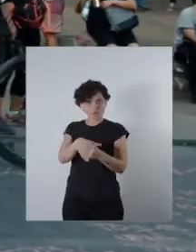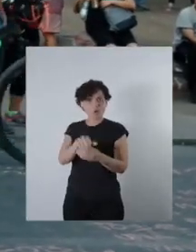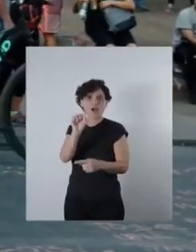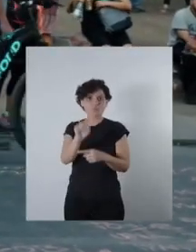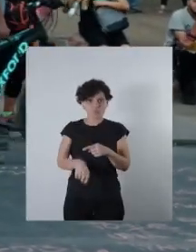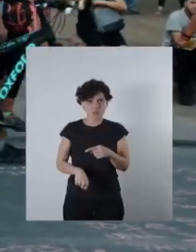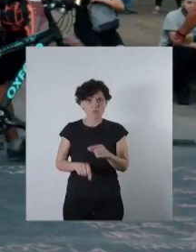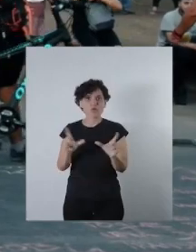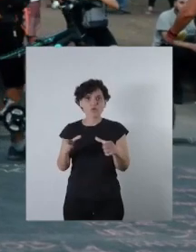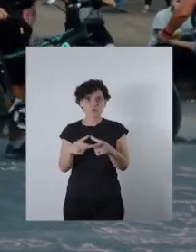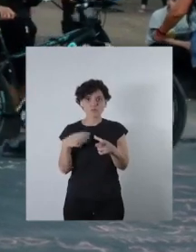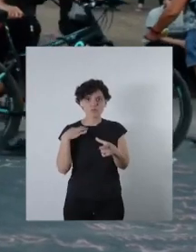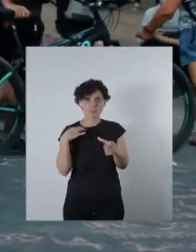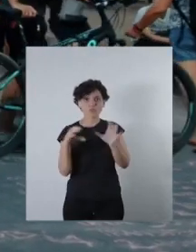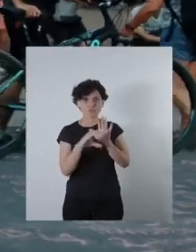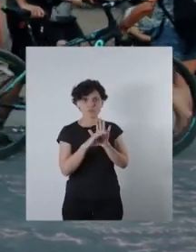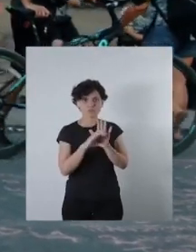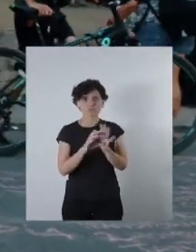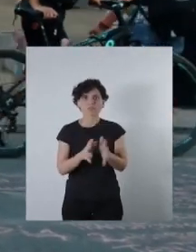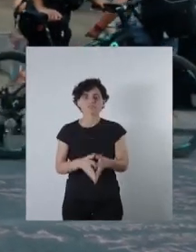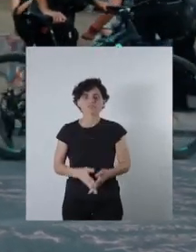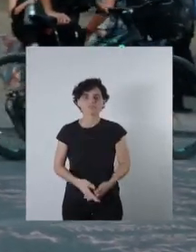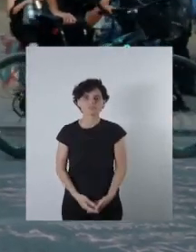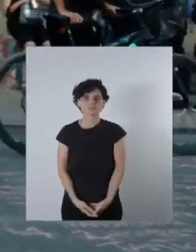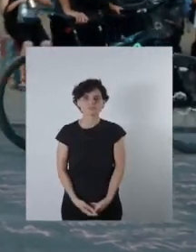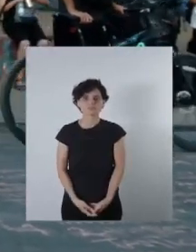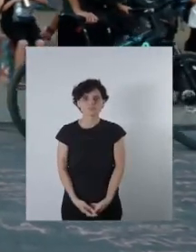Vota a prueba y convención constitucional.